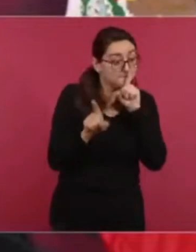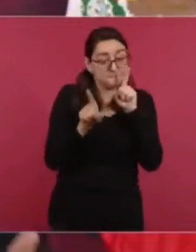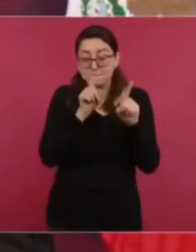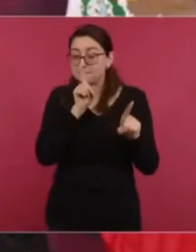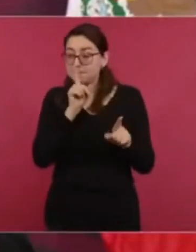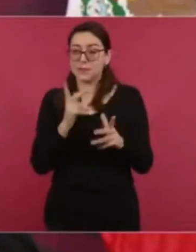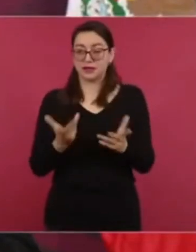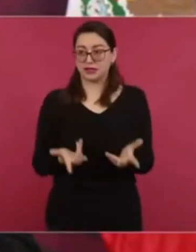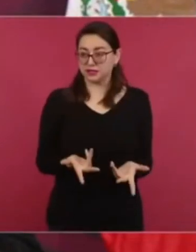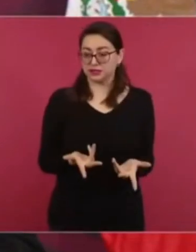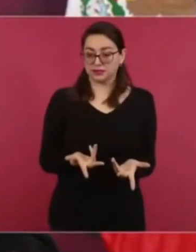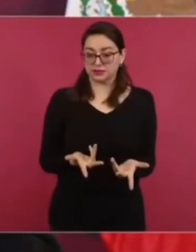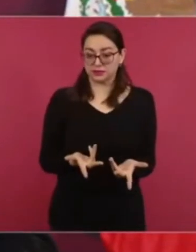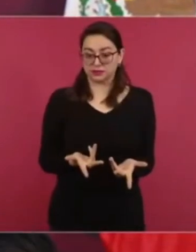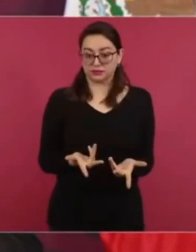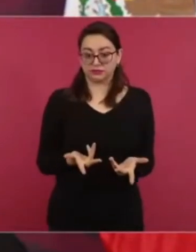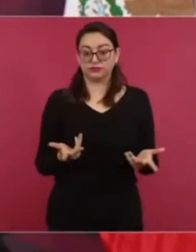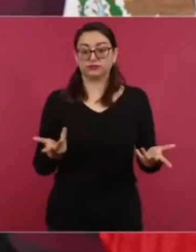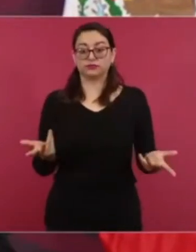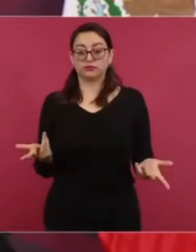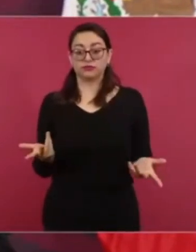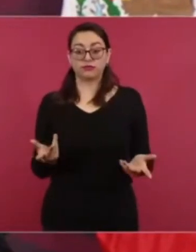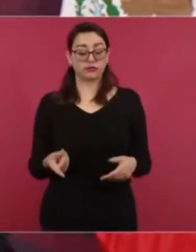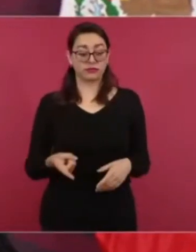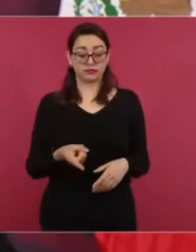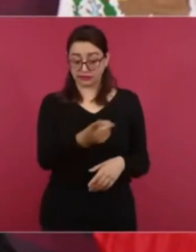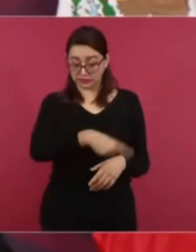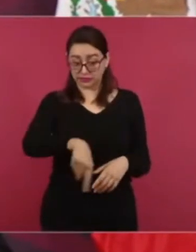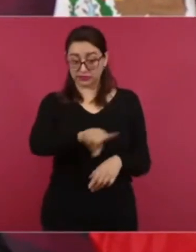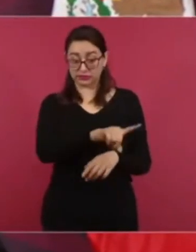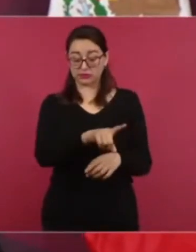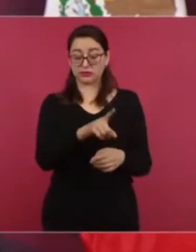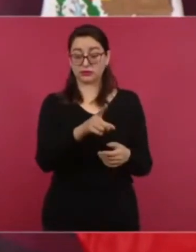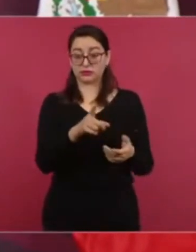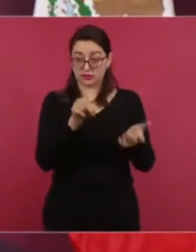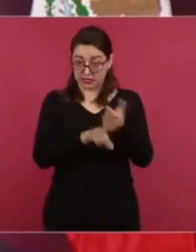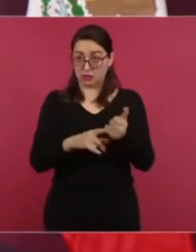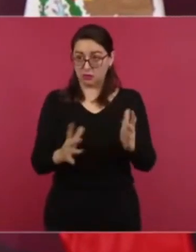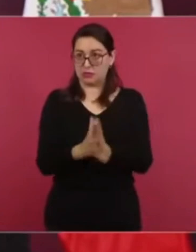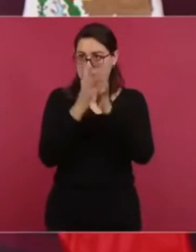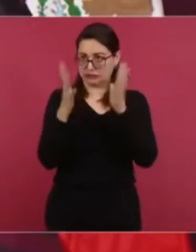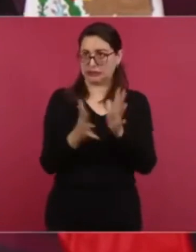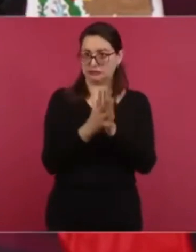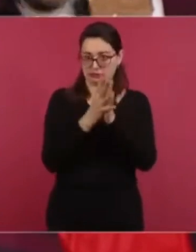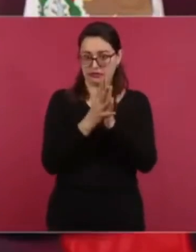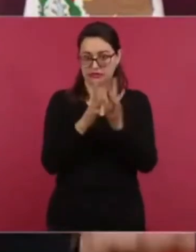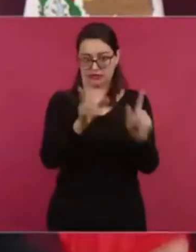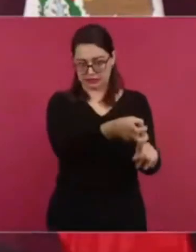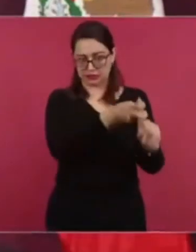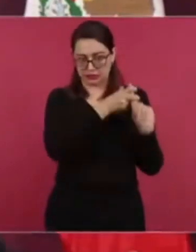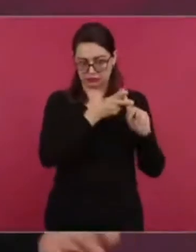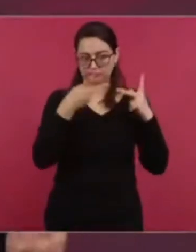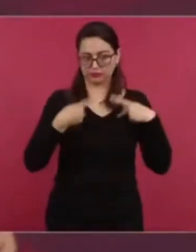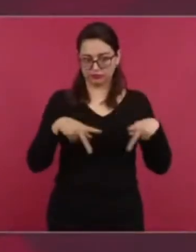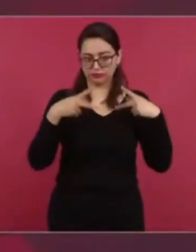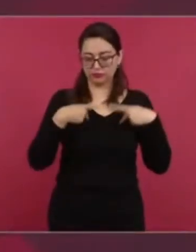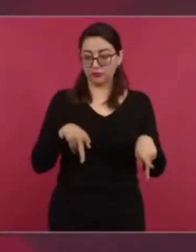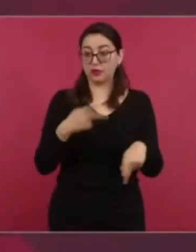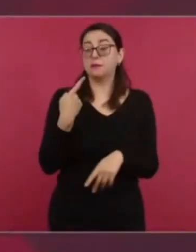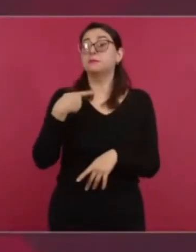delincuentes o de los que habían participado, sino también de las autoridades.